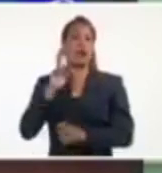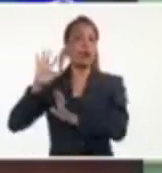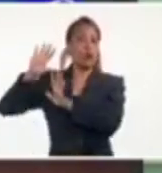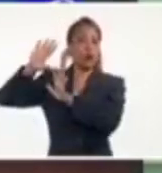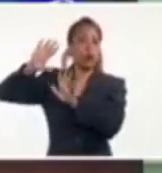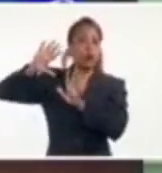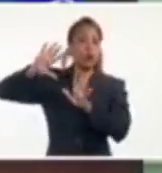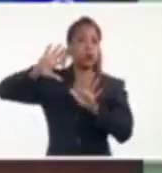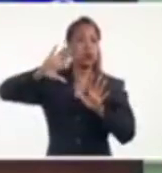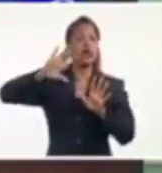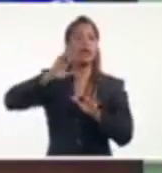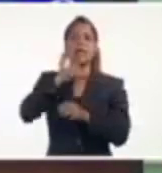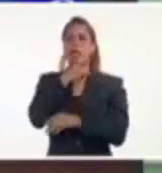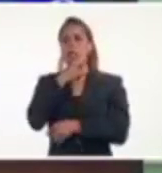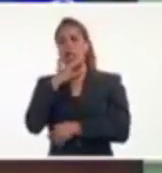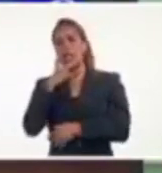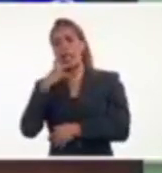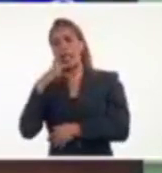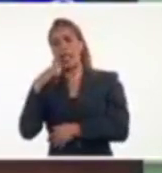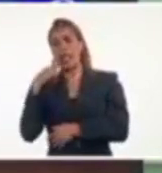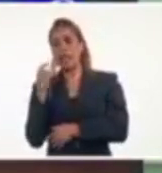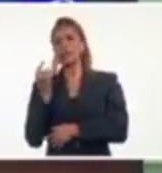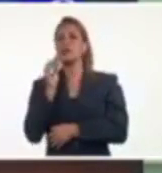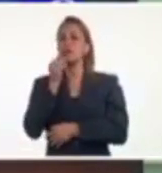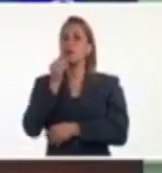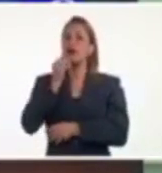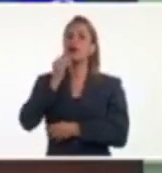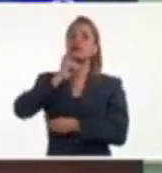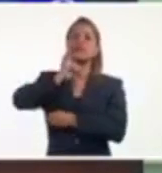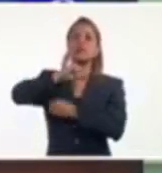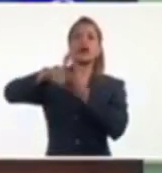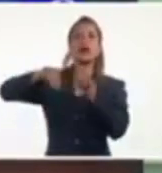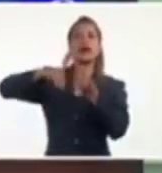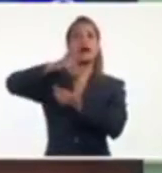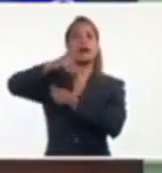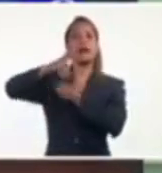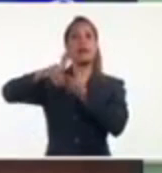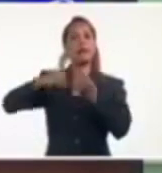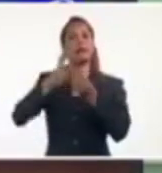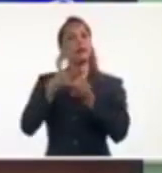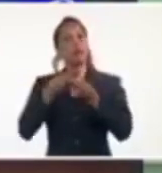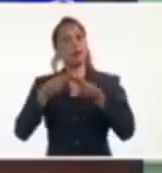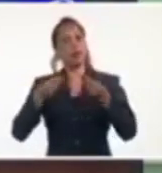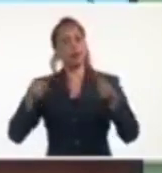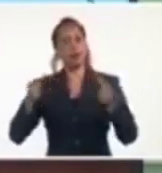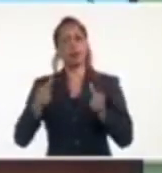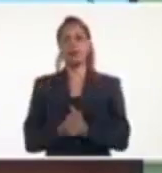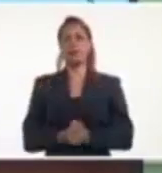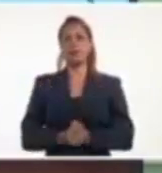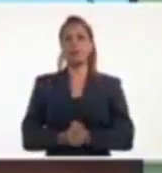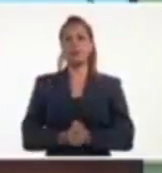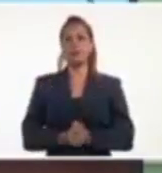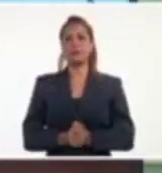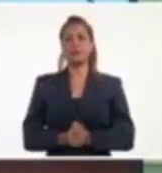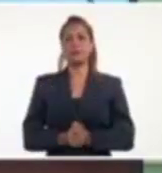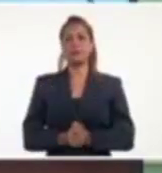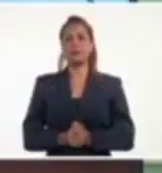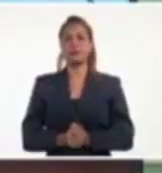poco más lentamente, vaya estructurándose un poco mejor el sistema. Pero además,